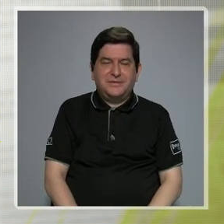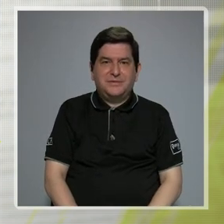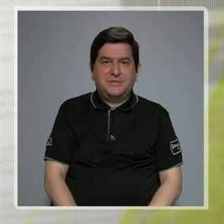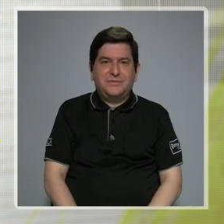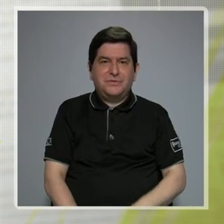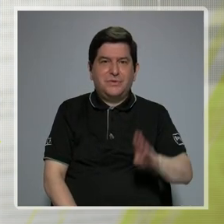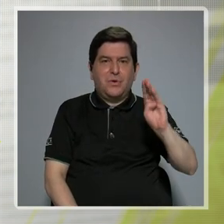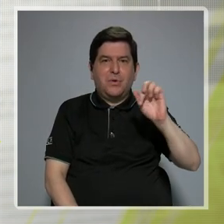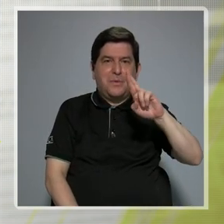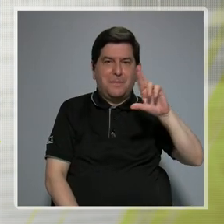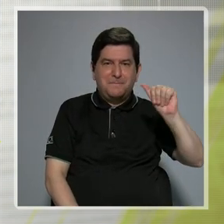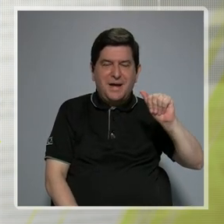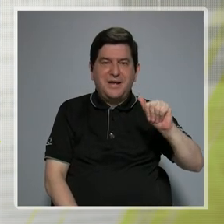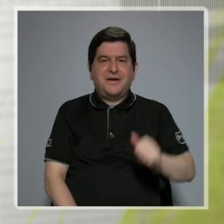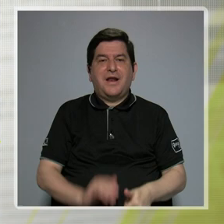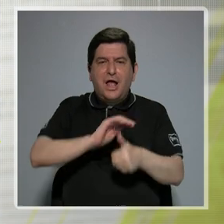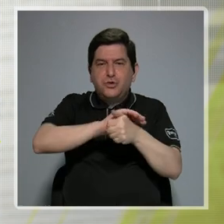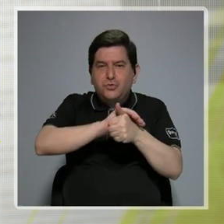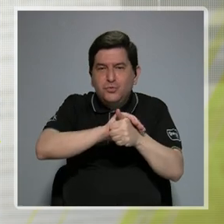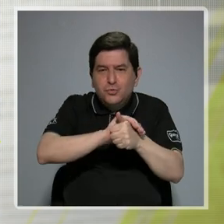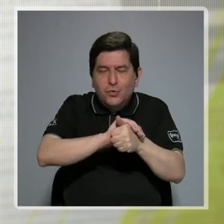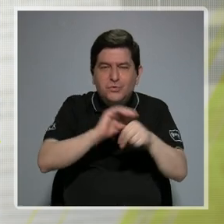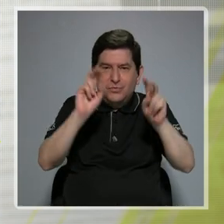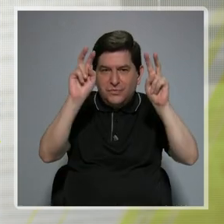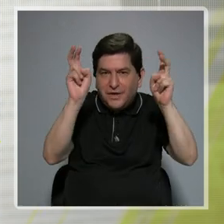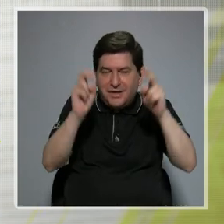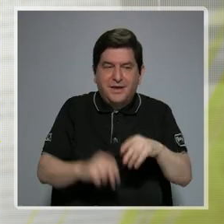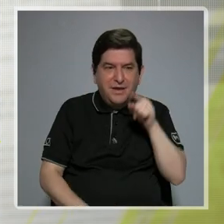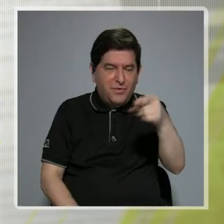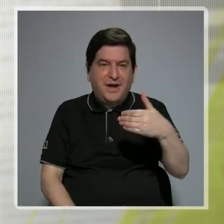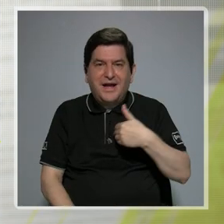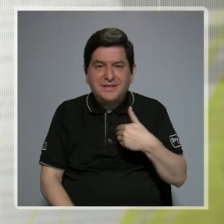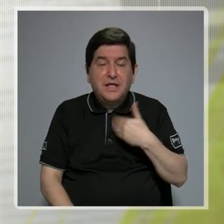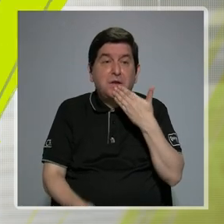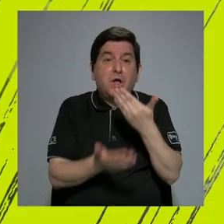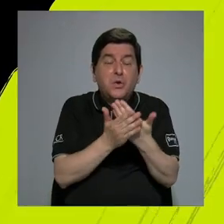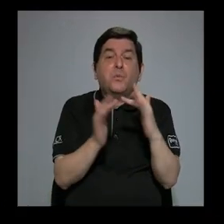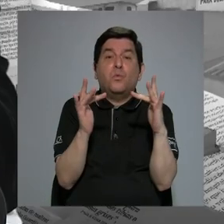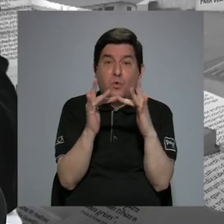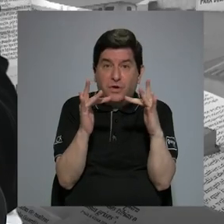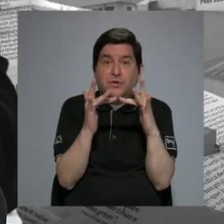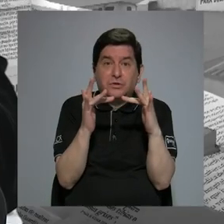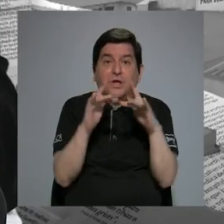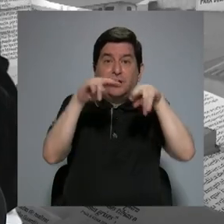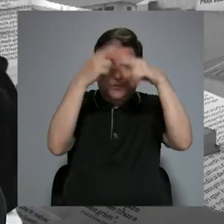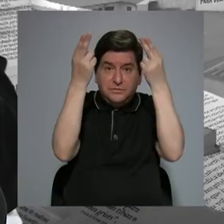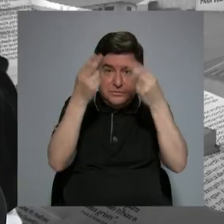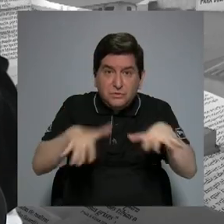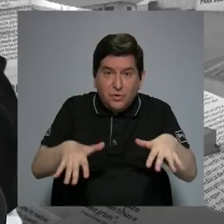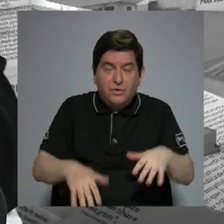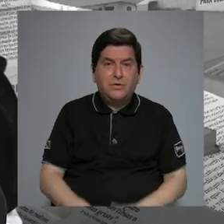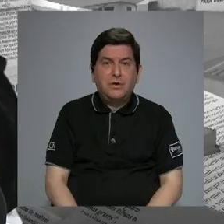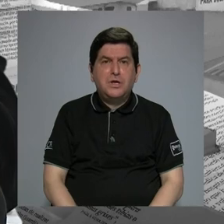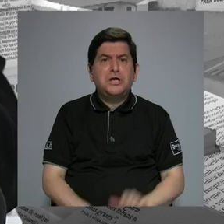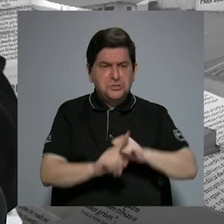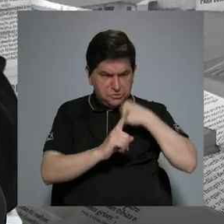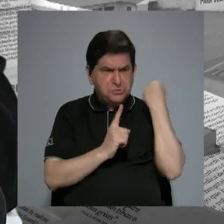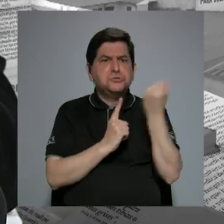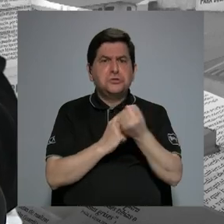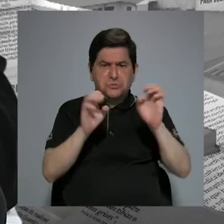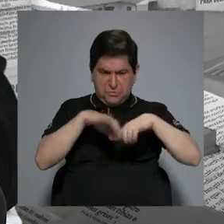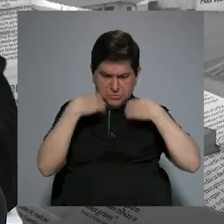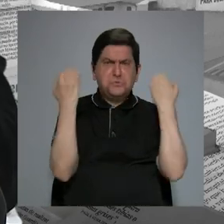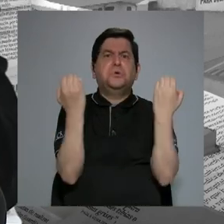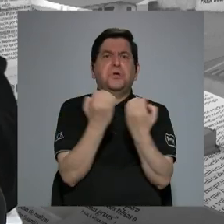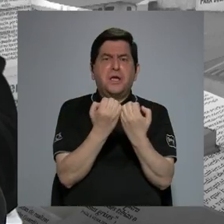Tortuguero, por decir algo, si en Barra del Tortuguero tenemos buena conectividad y tenemos las condiciones y el